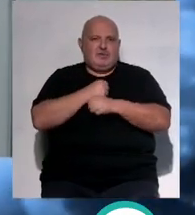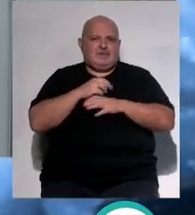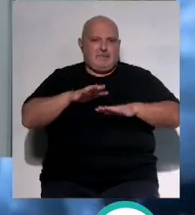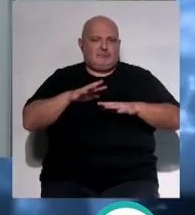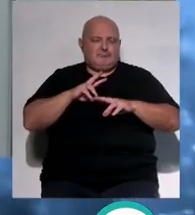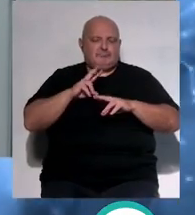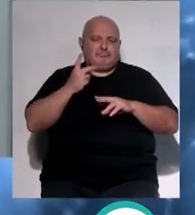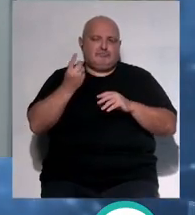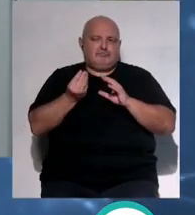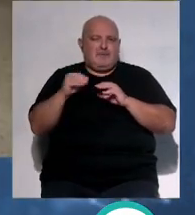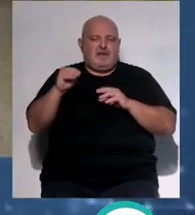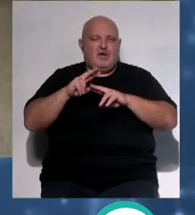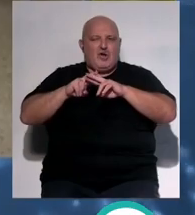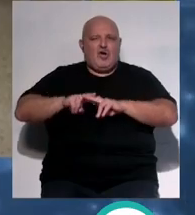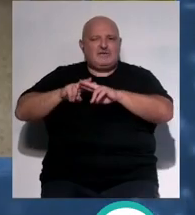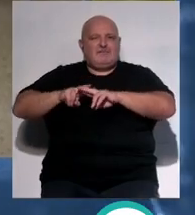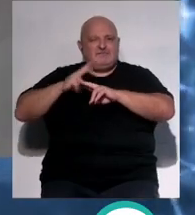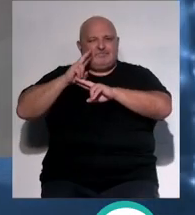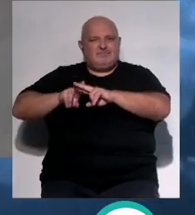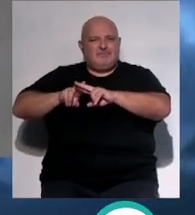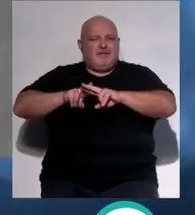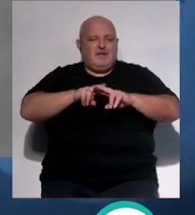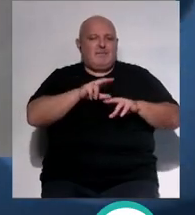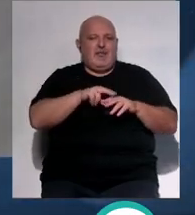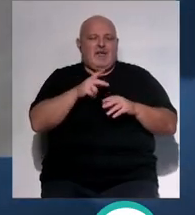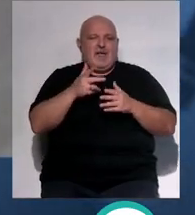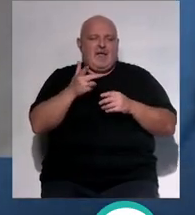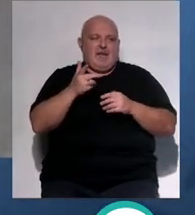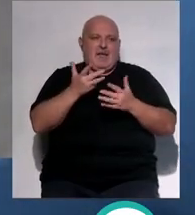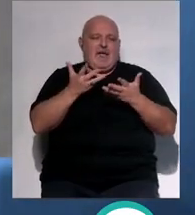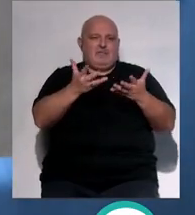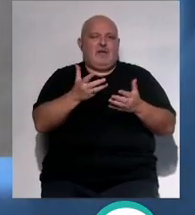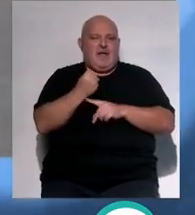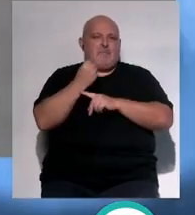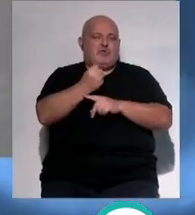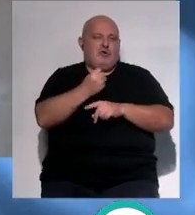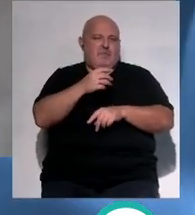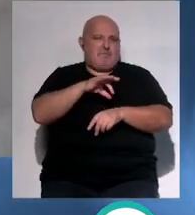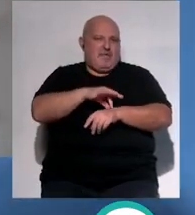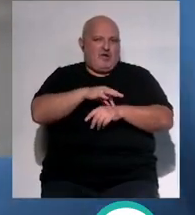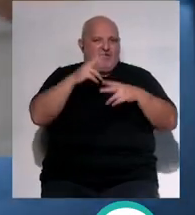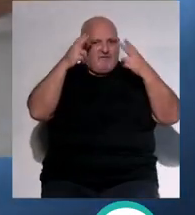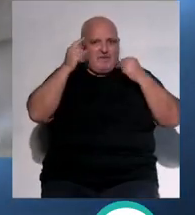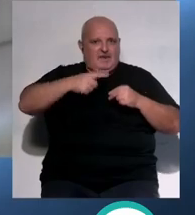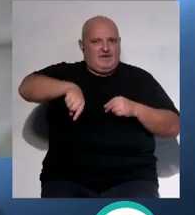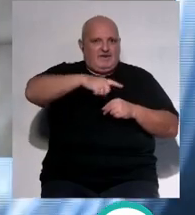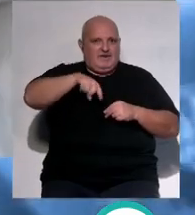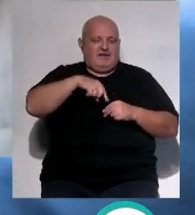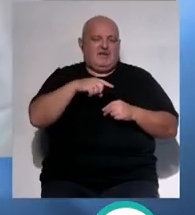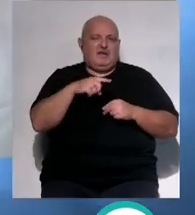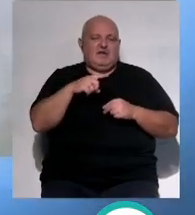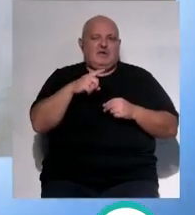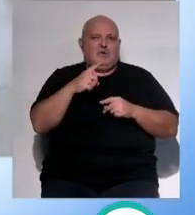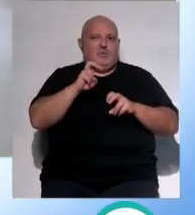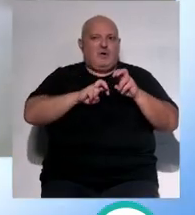en el observatorio de las agresiones que tenemos también las comisiones provinciales donde todos los